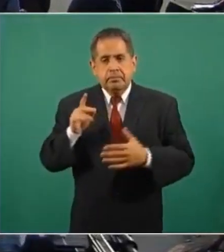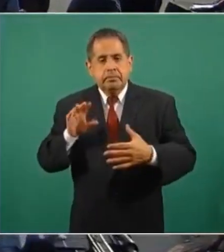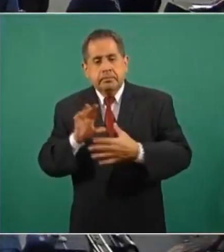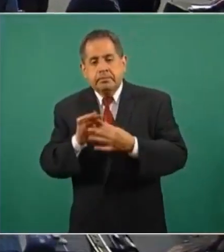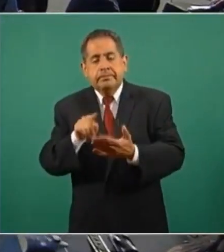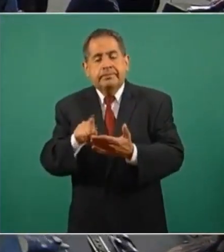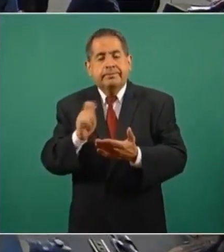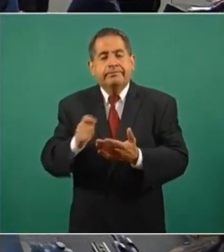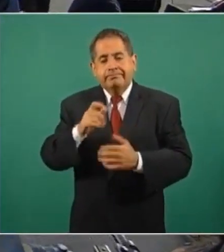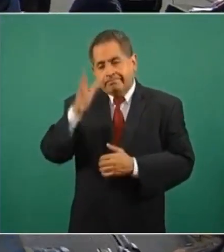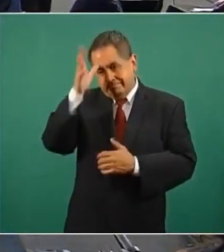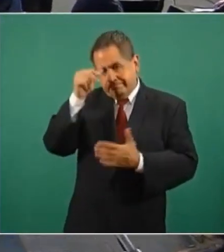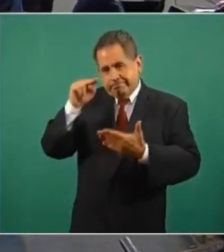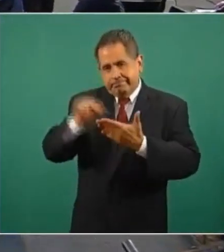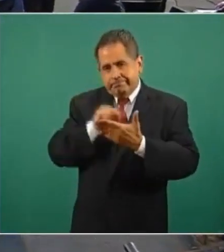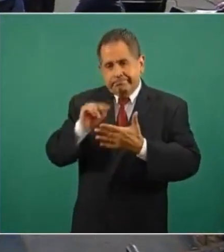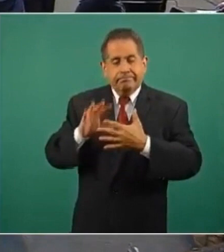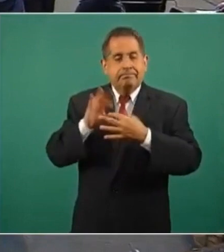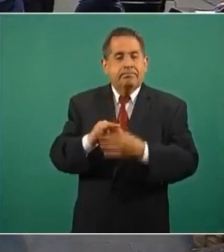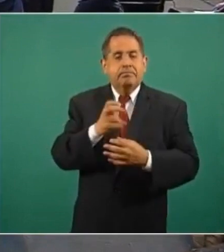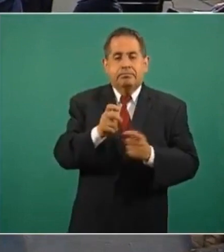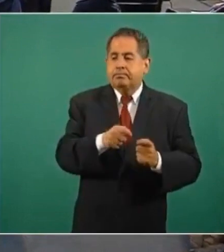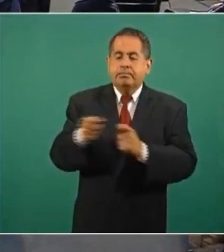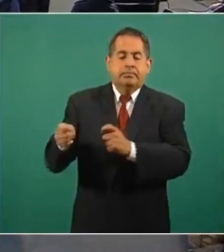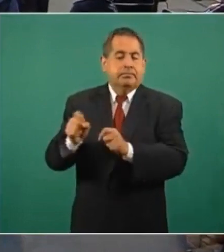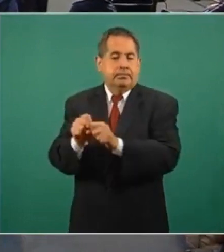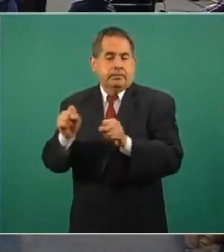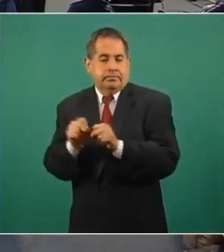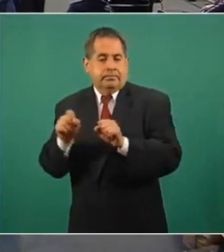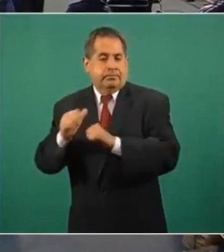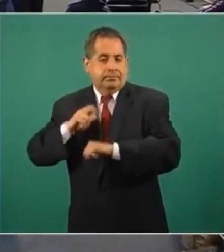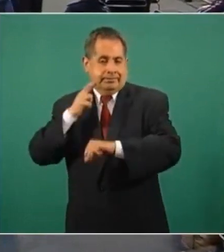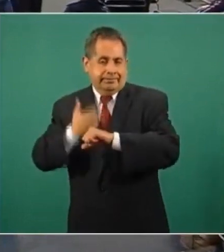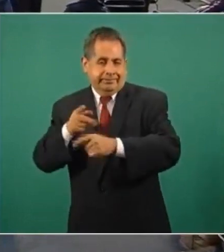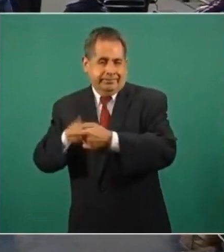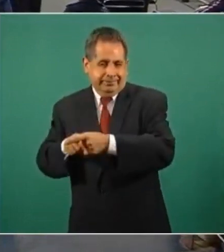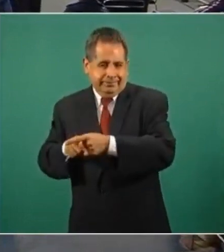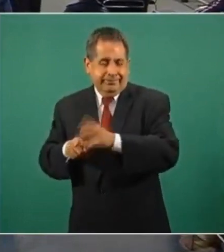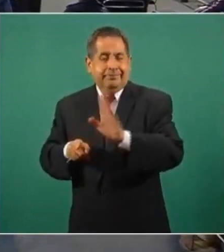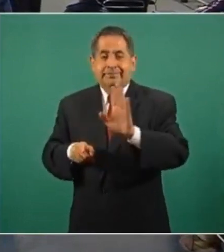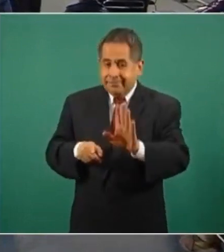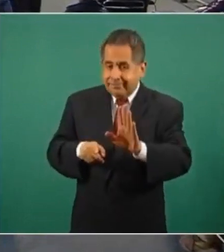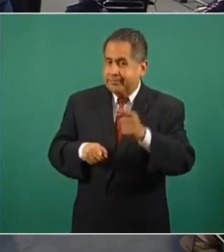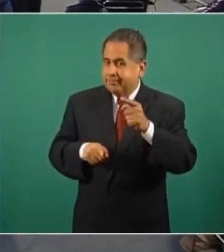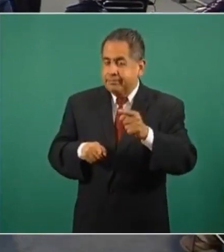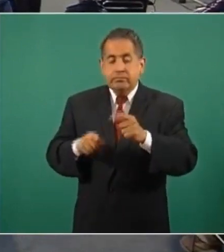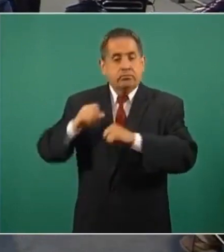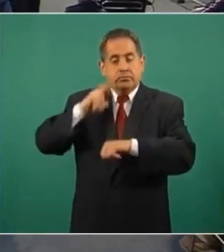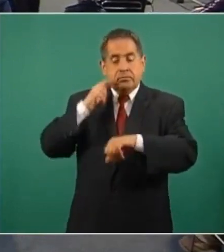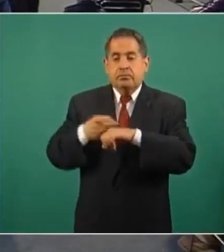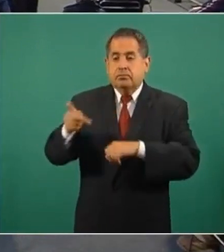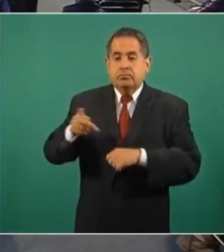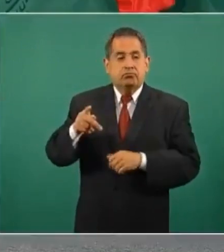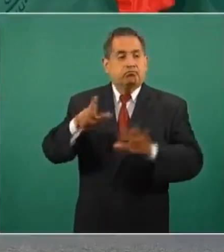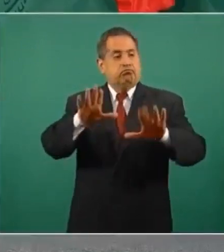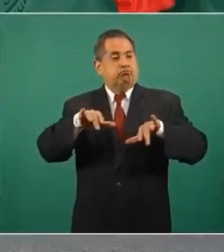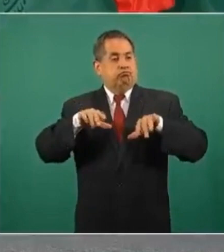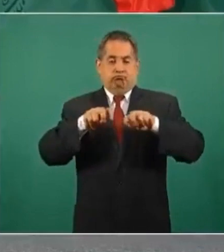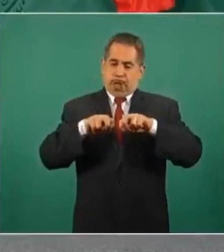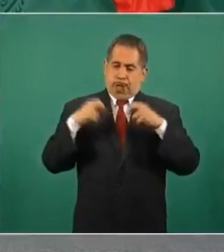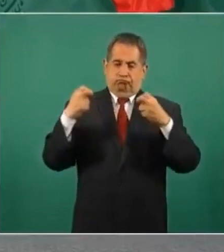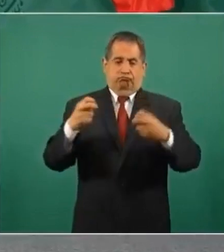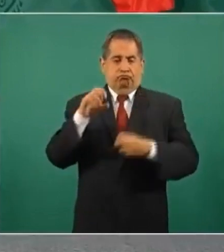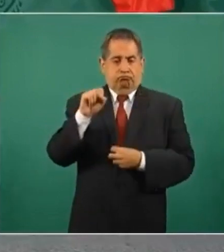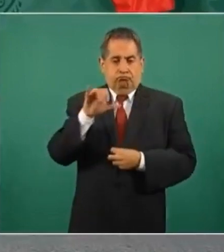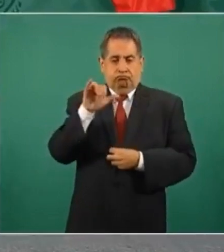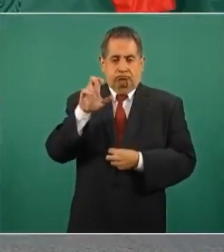fue un acuerdo, por eso se quedó en sala, porque la competencia era básicamente de la sala, no del pleno, porque ese